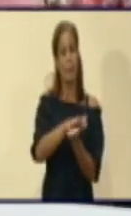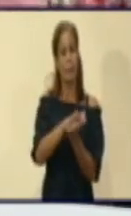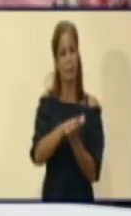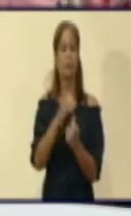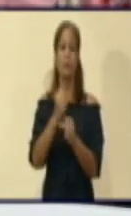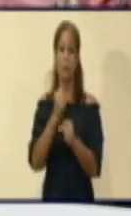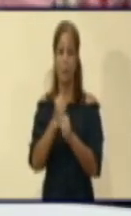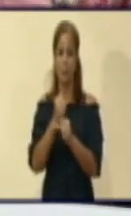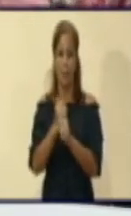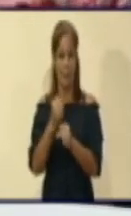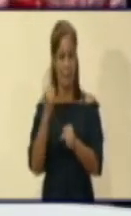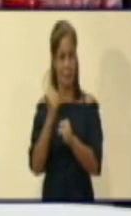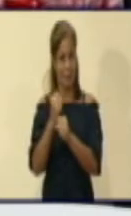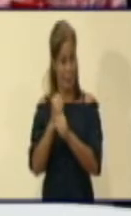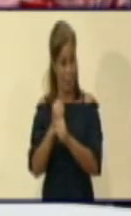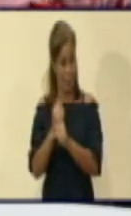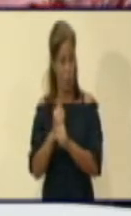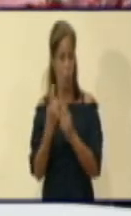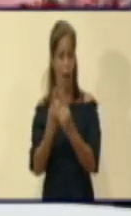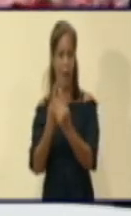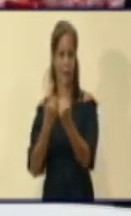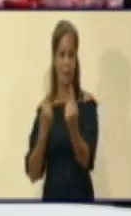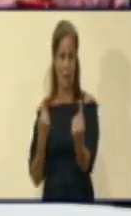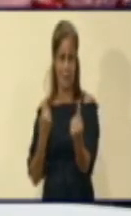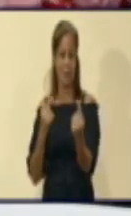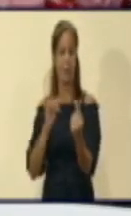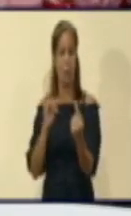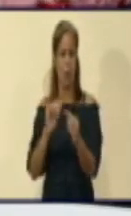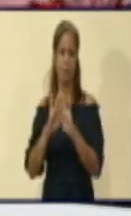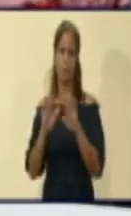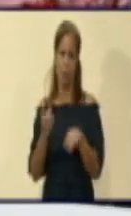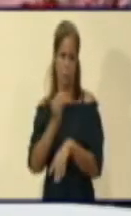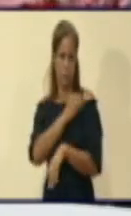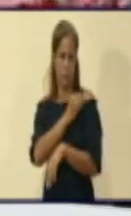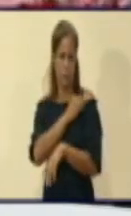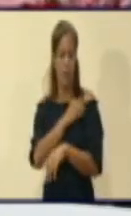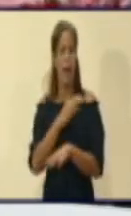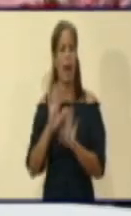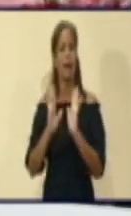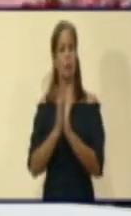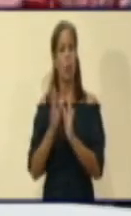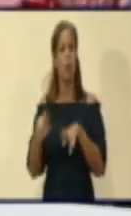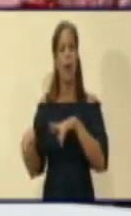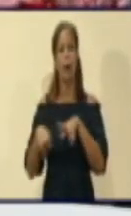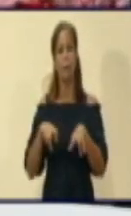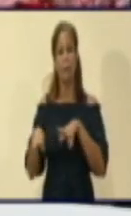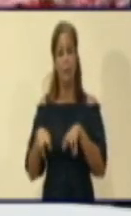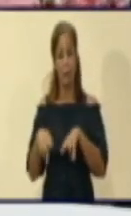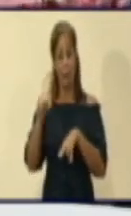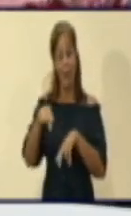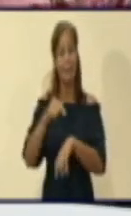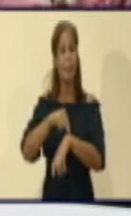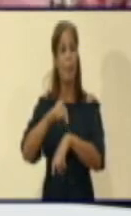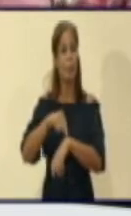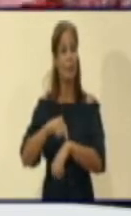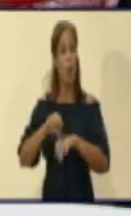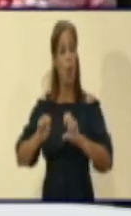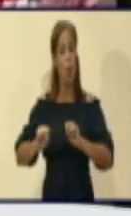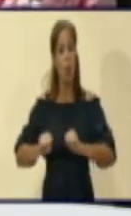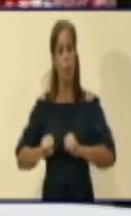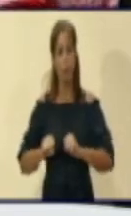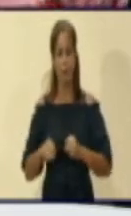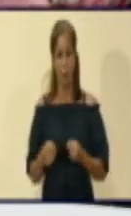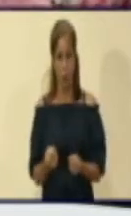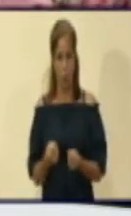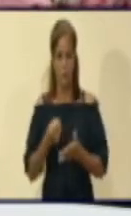a distancia, hay que fomentarlo. Nosotros hemos hecho en varias ocasiones el llamado a cada una de las administraciones. Esto es un momento en que obligatoriamente se exige y